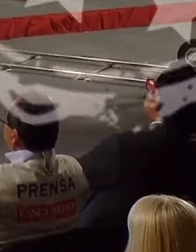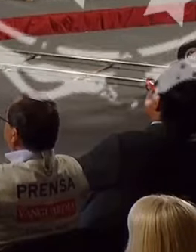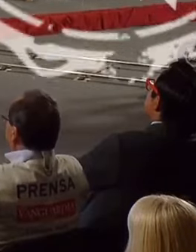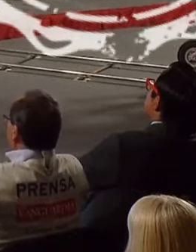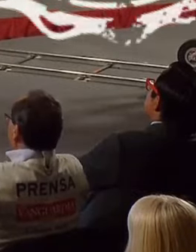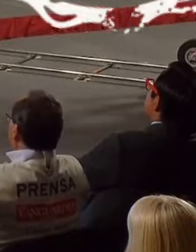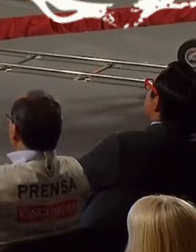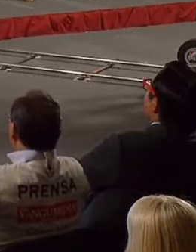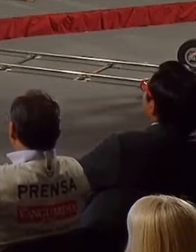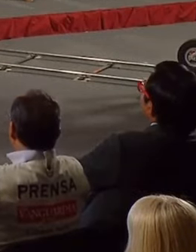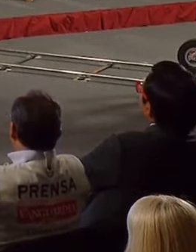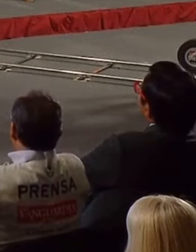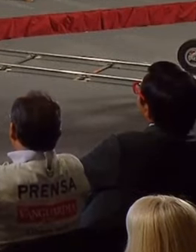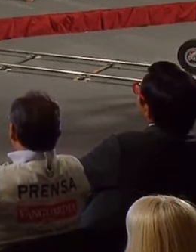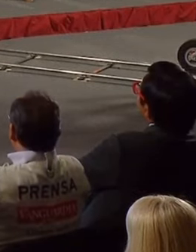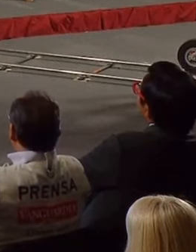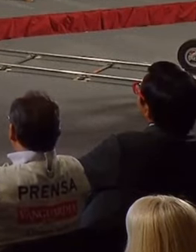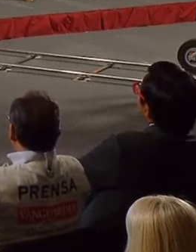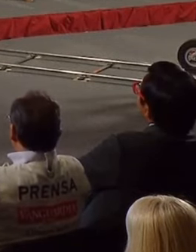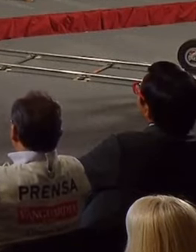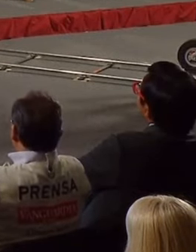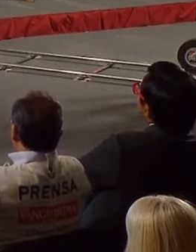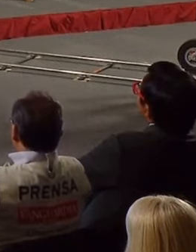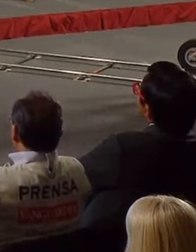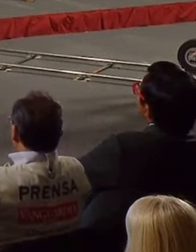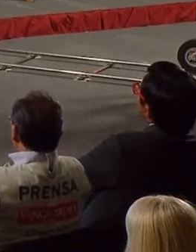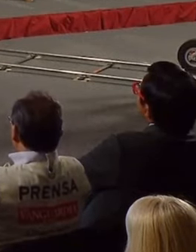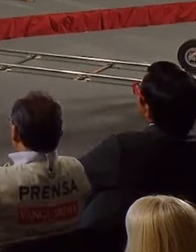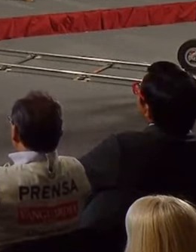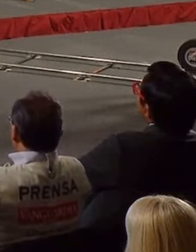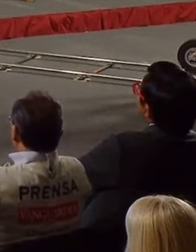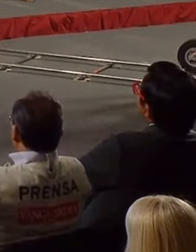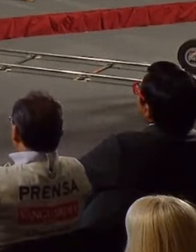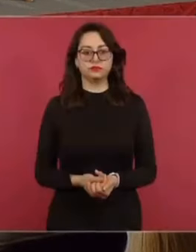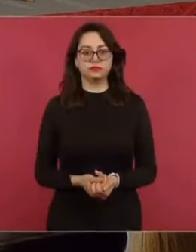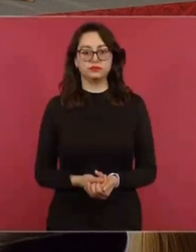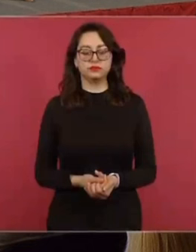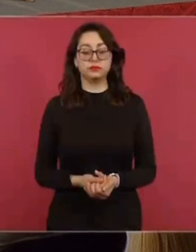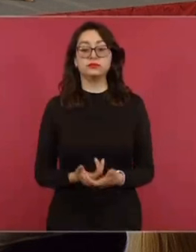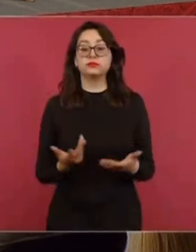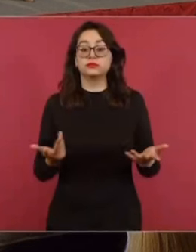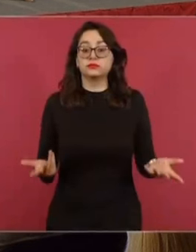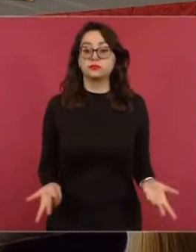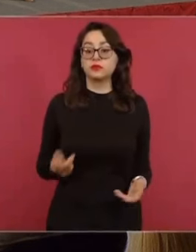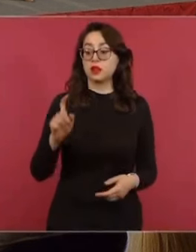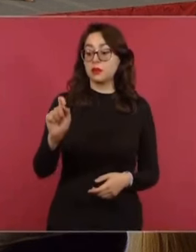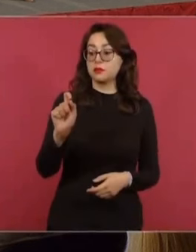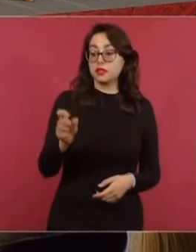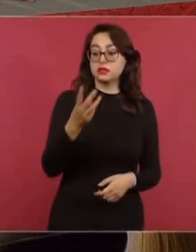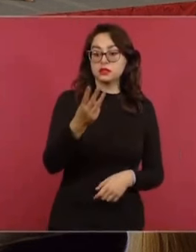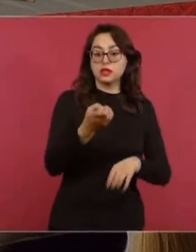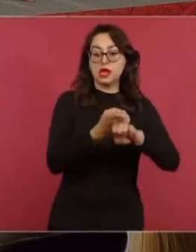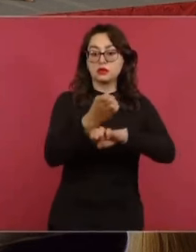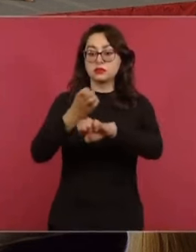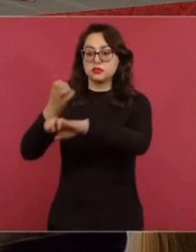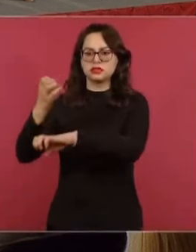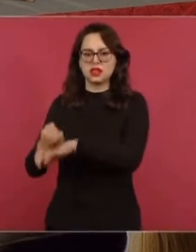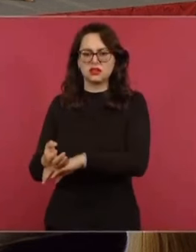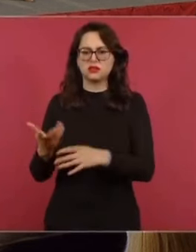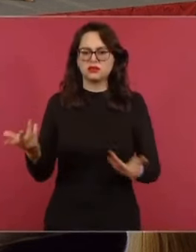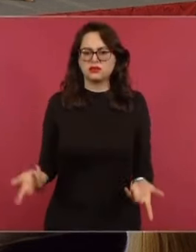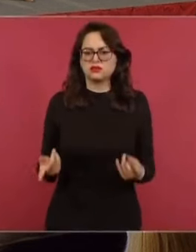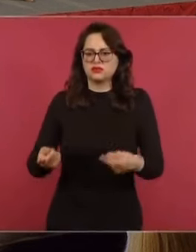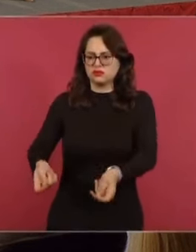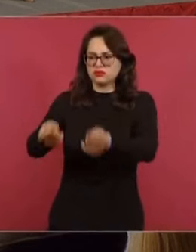¿Qué es lo que ocurrirá en estas unidades? ¿Qué es lo que ocurrirá en estos 23 estados? Primero, se va a implementar un